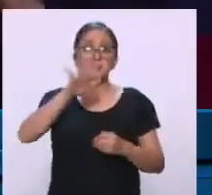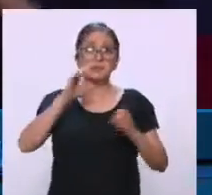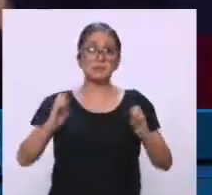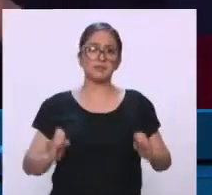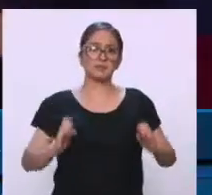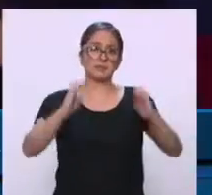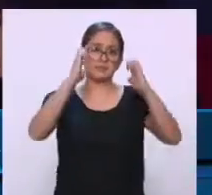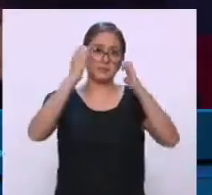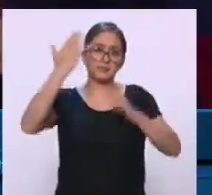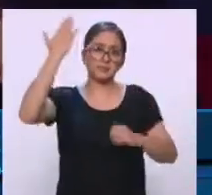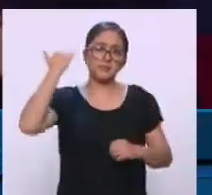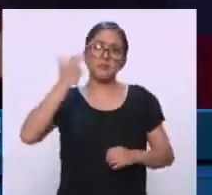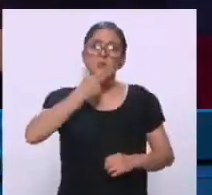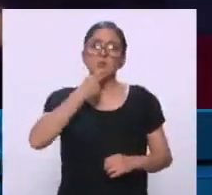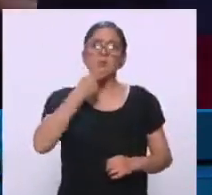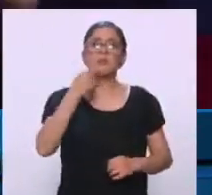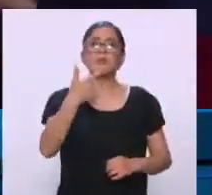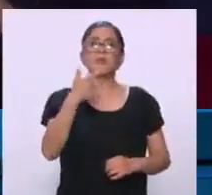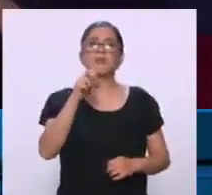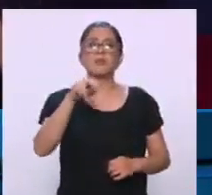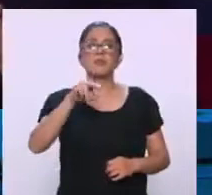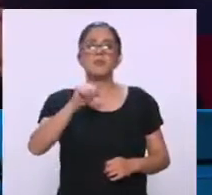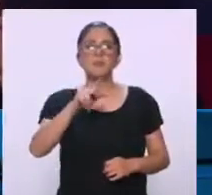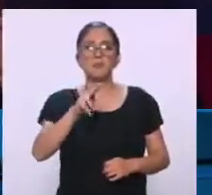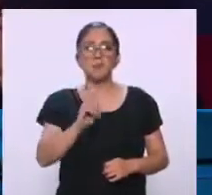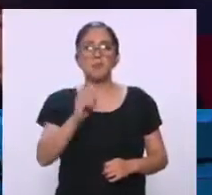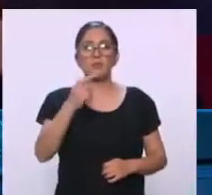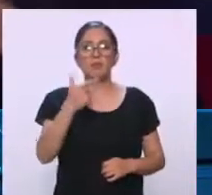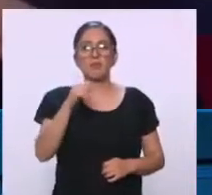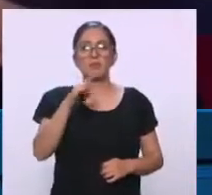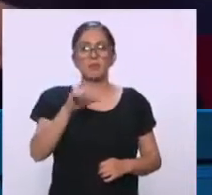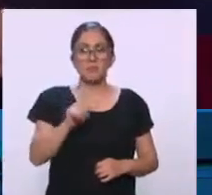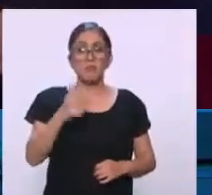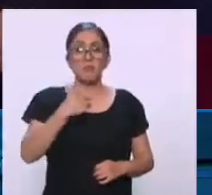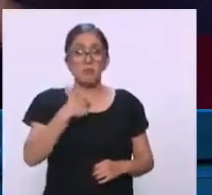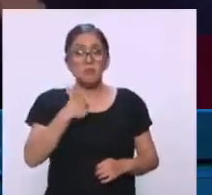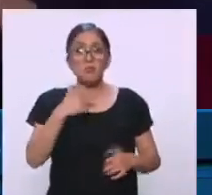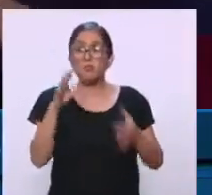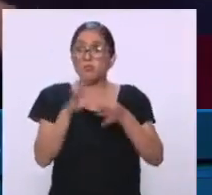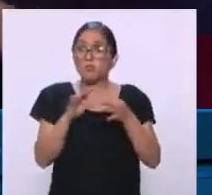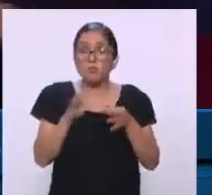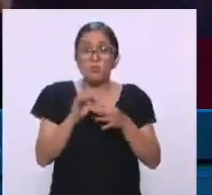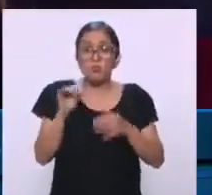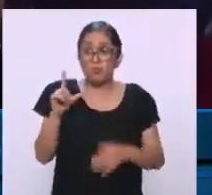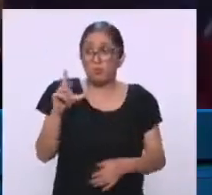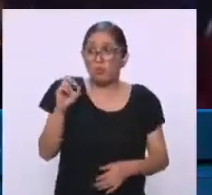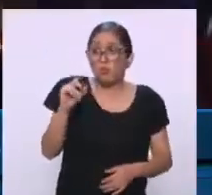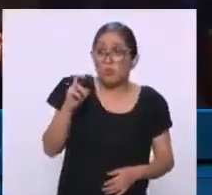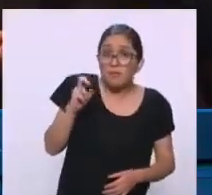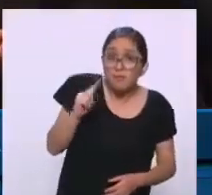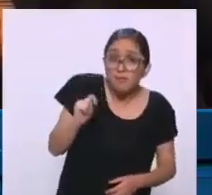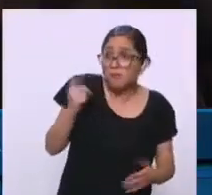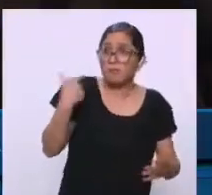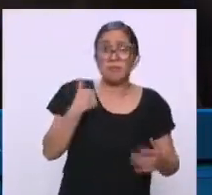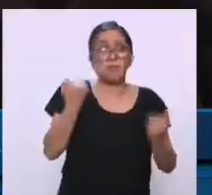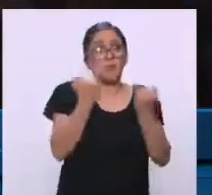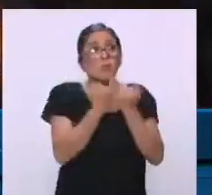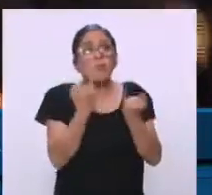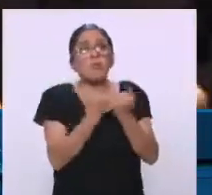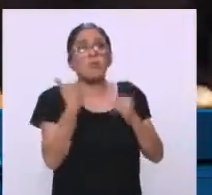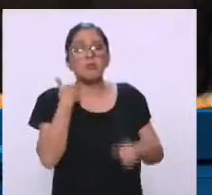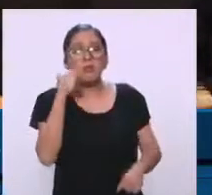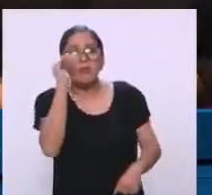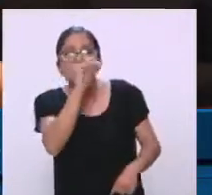vivía Genaro García Luna, yo no soy como Loret, no voy a especular por qué él tiene esas propiedades, no tengo